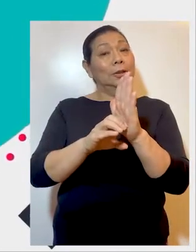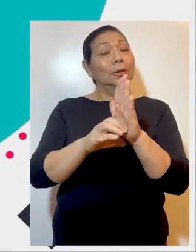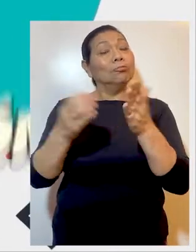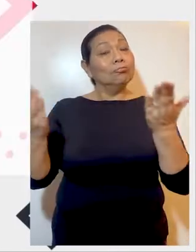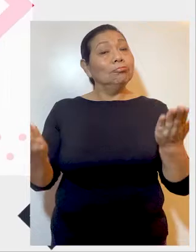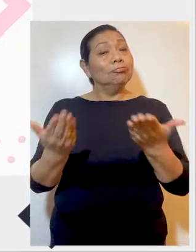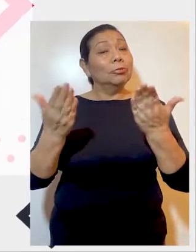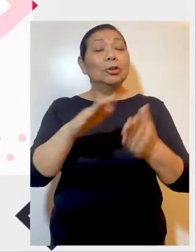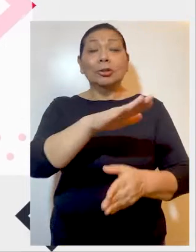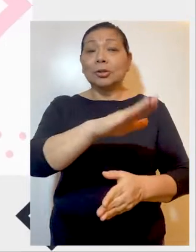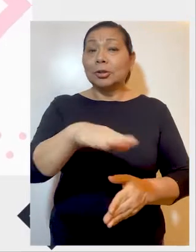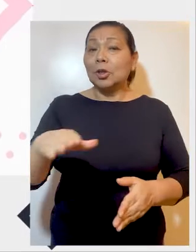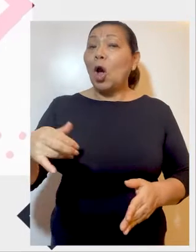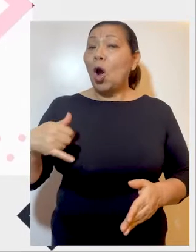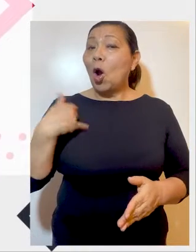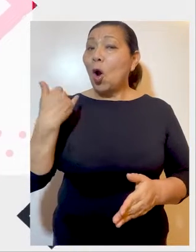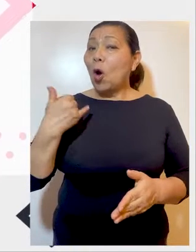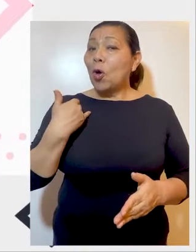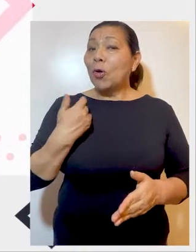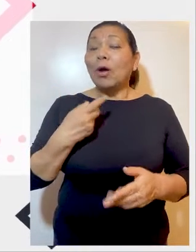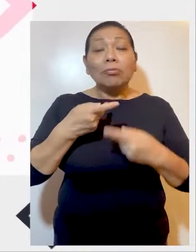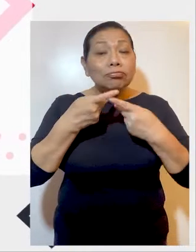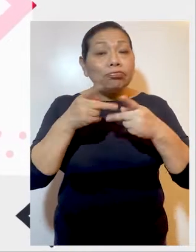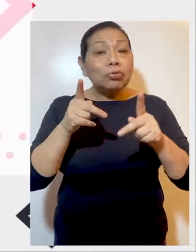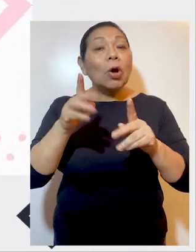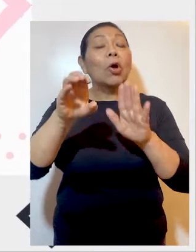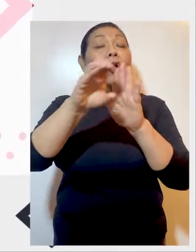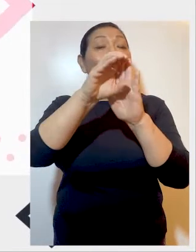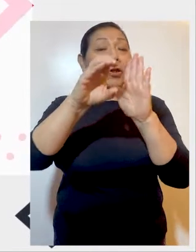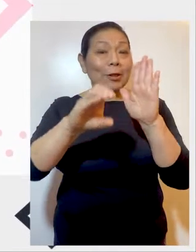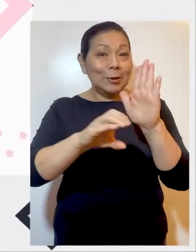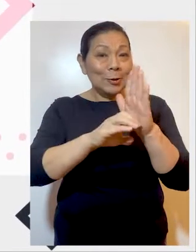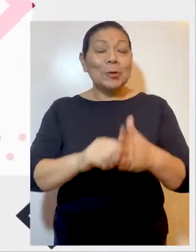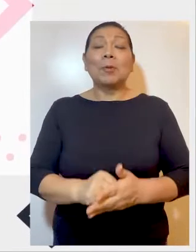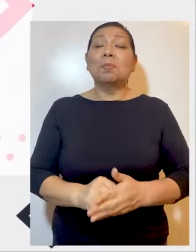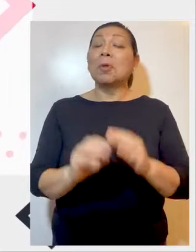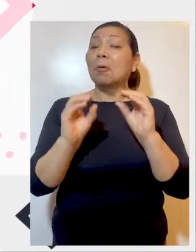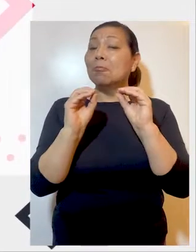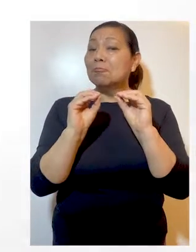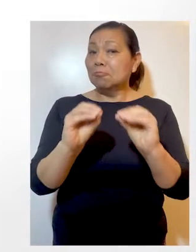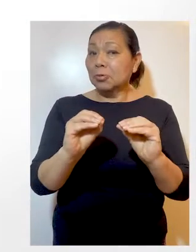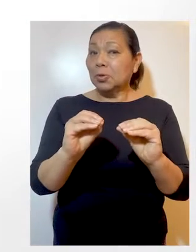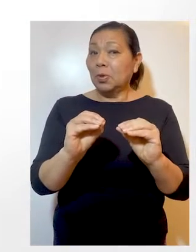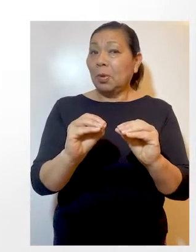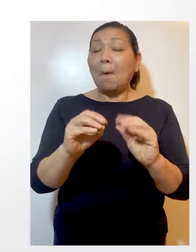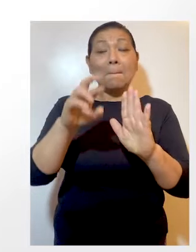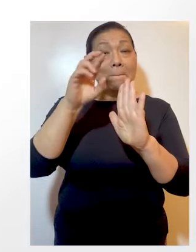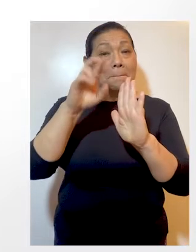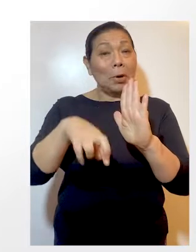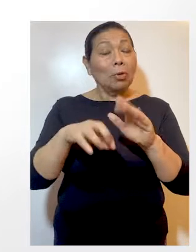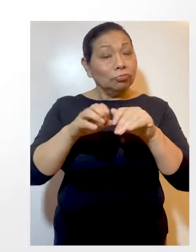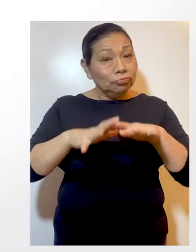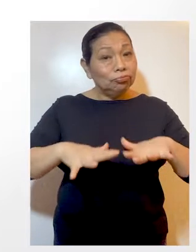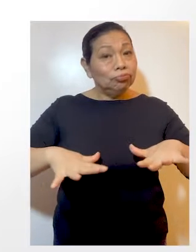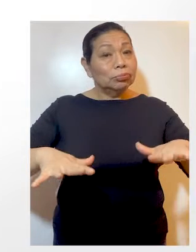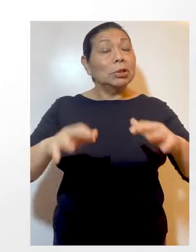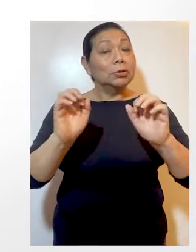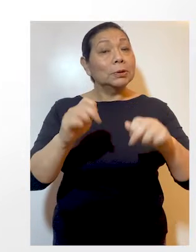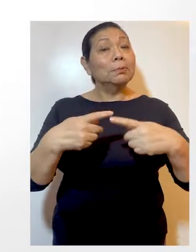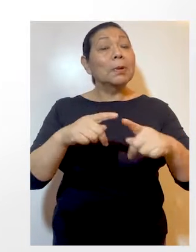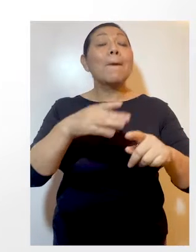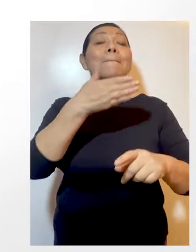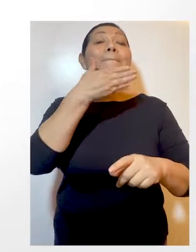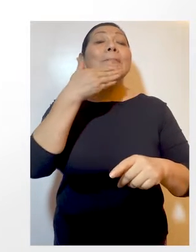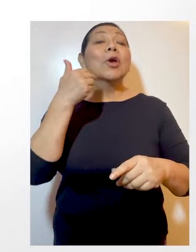Constitución, incentivando a los niños y adolescentes a difundir la Constitución. Puso en marcha un programa de